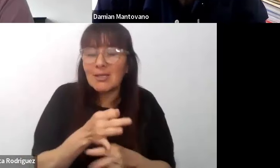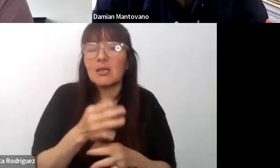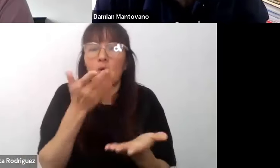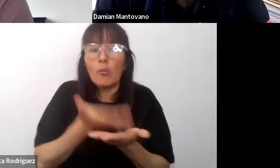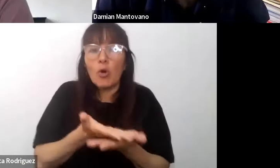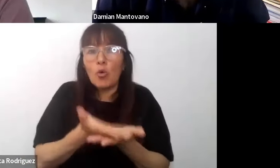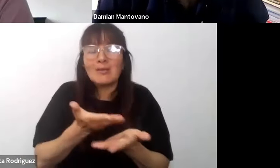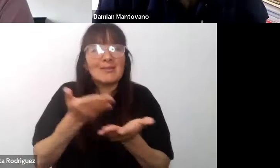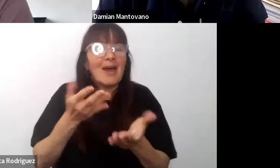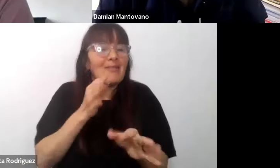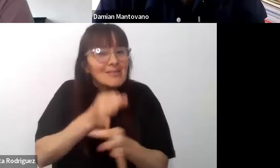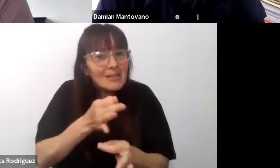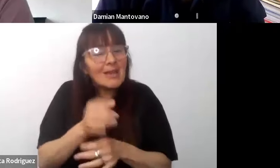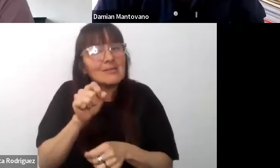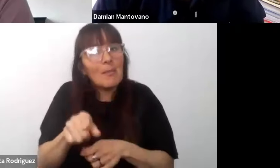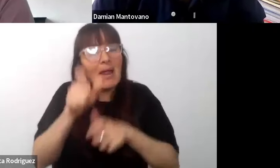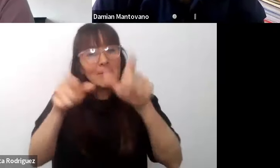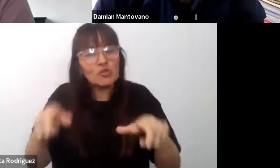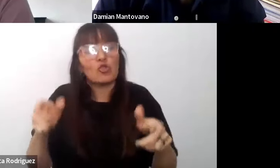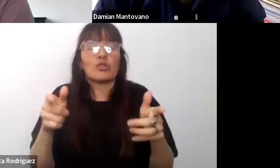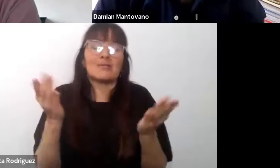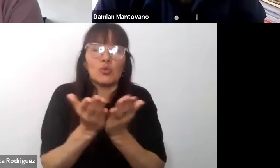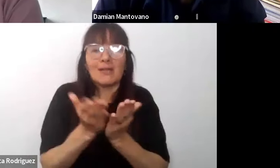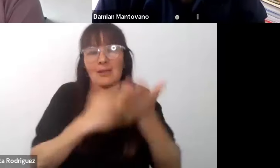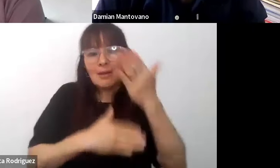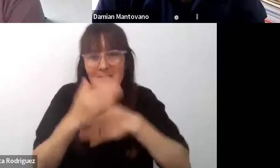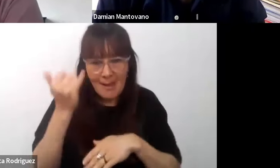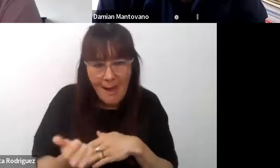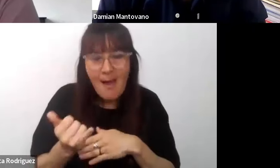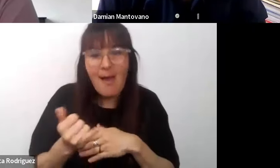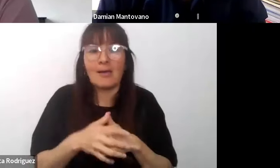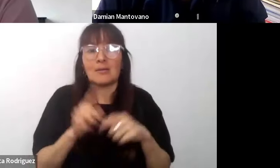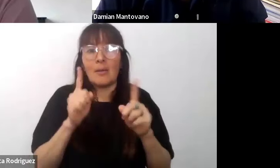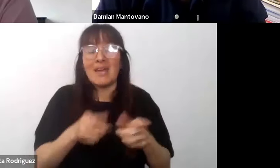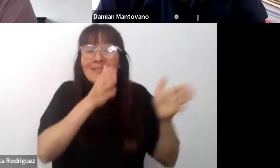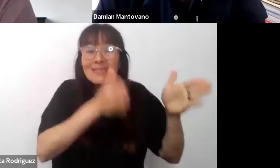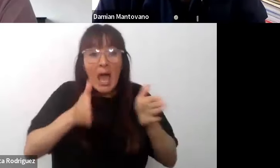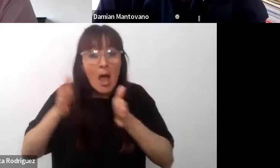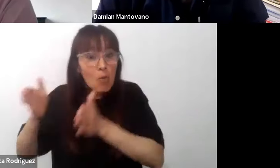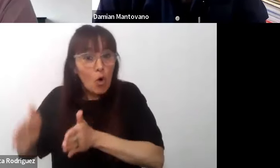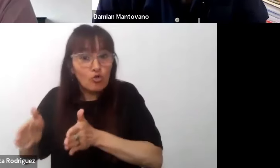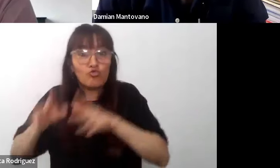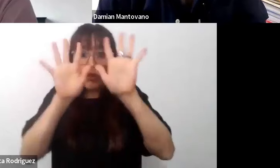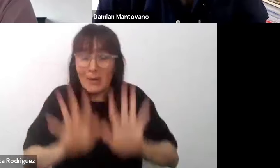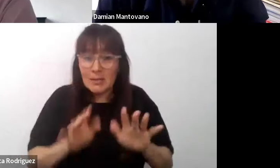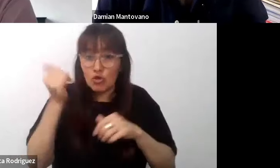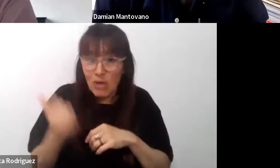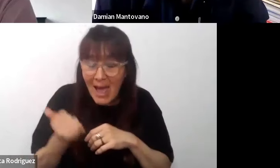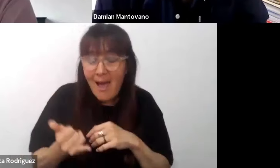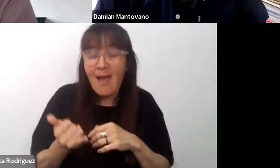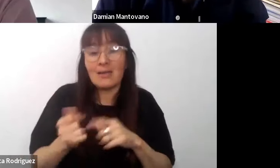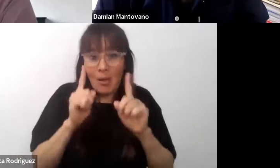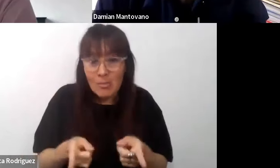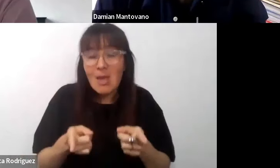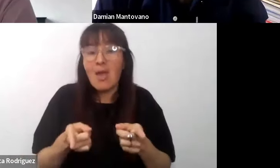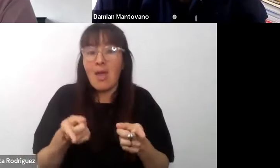enseñanza para estudiantes con discapacidad y distintos tramos formativos que intentan acercar la